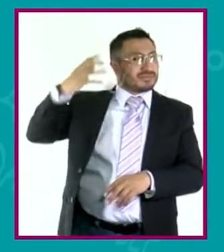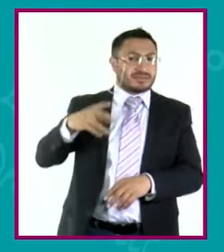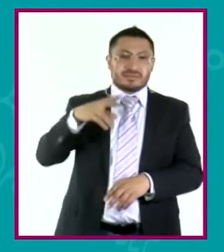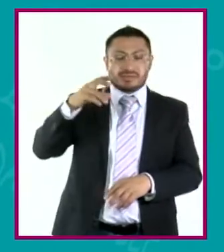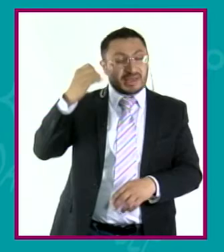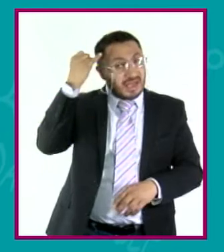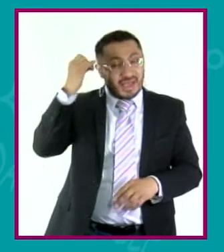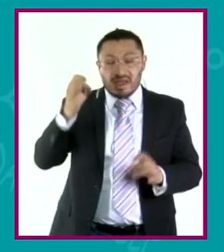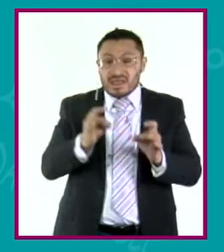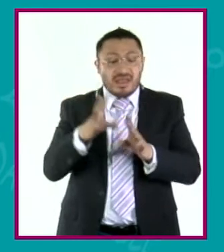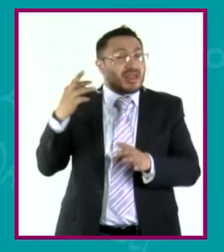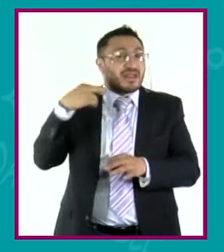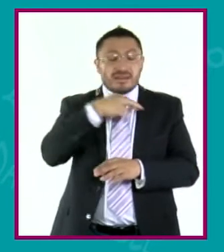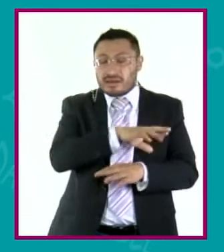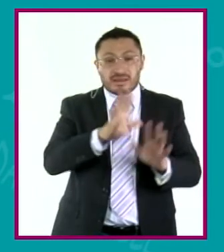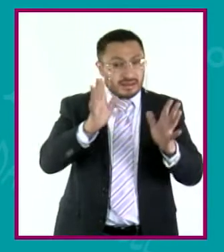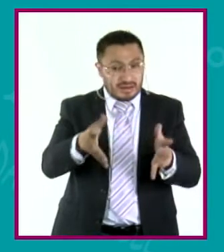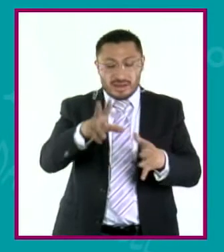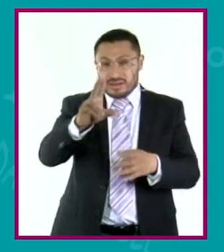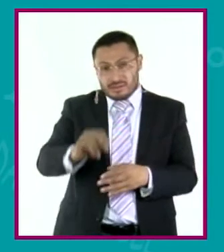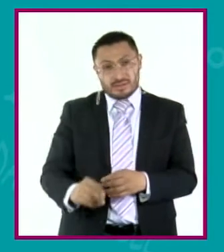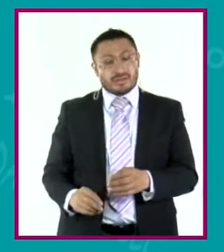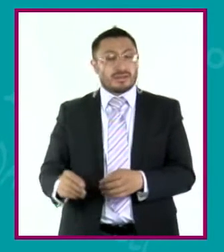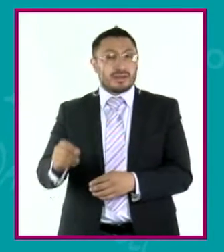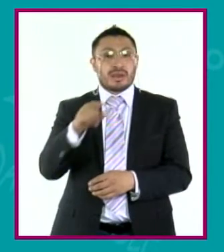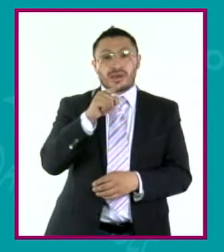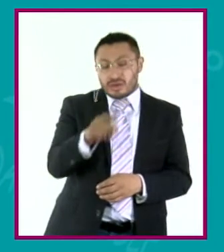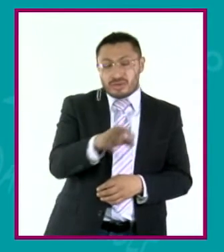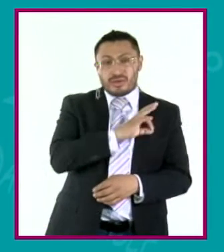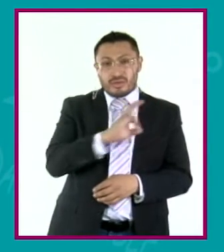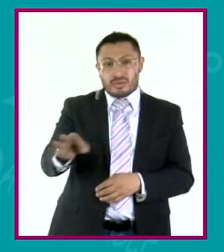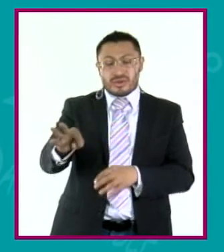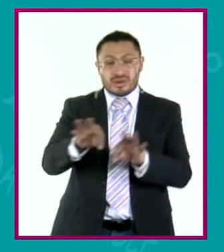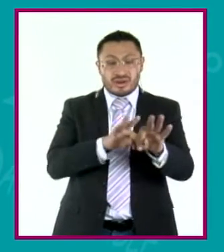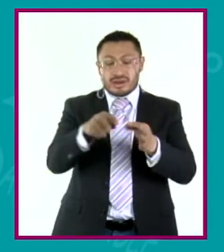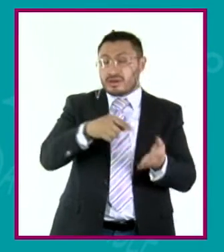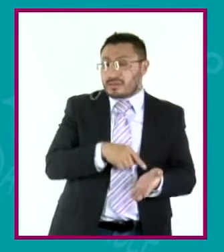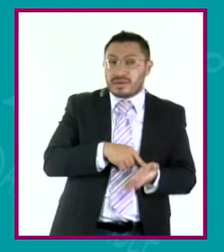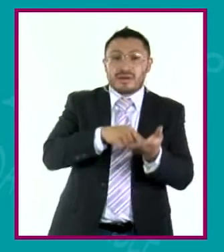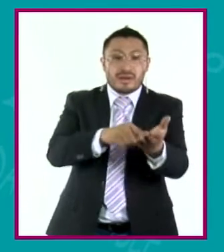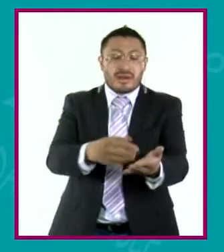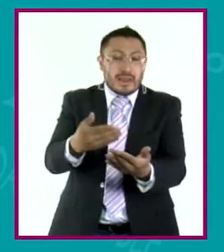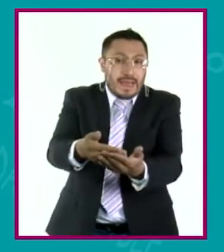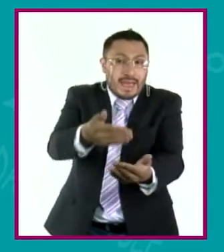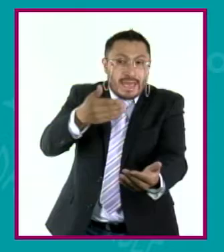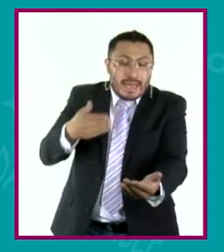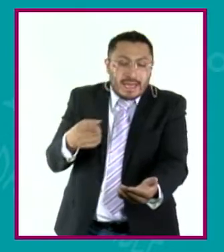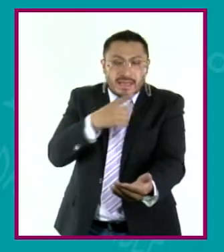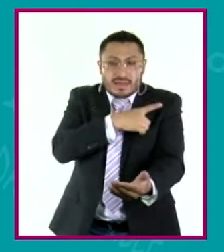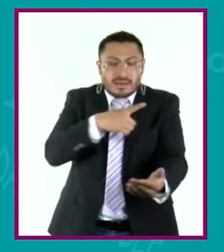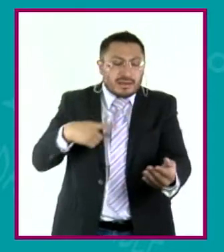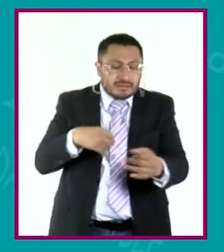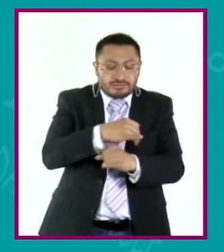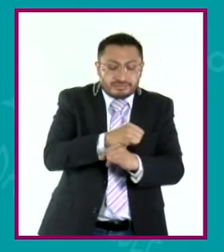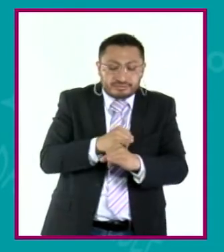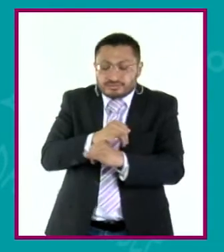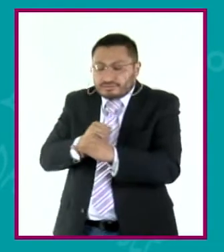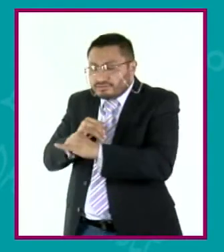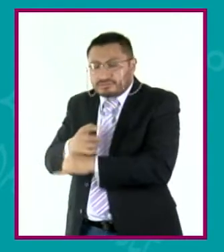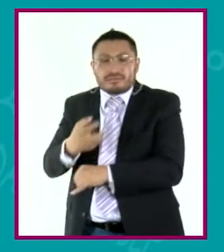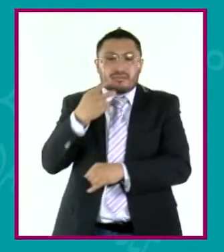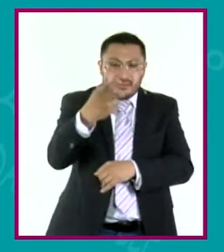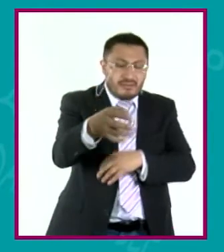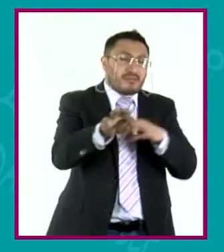trabajo. Tú para poder proponer una nueva forma de hacer las cosas, tienes que conocer la cosa en cuestión y eso implica trabajo.